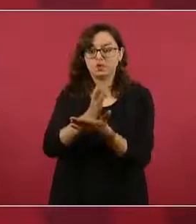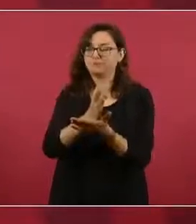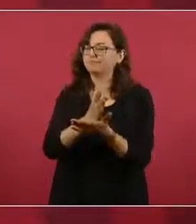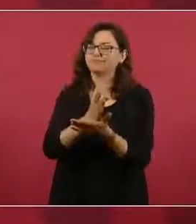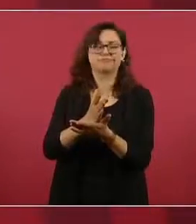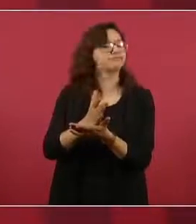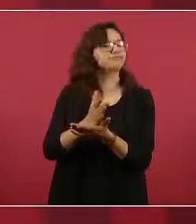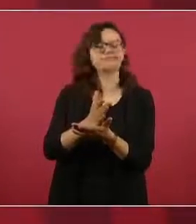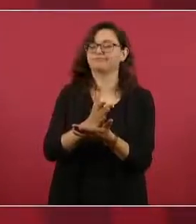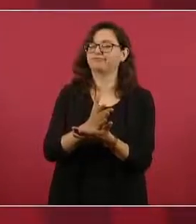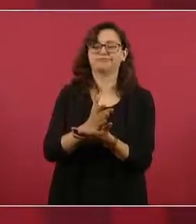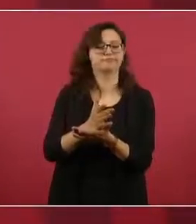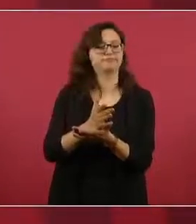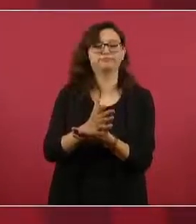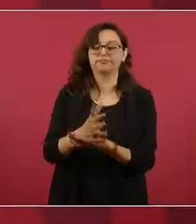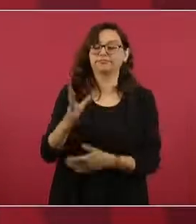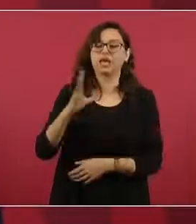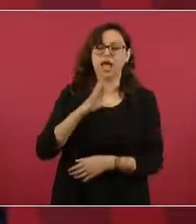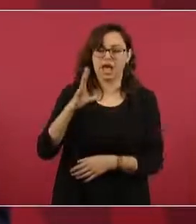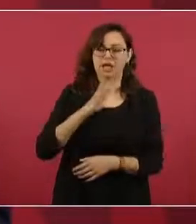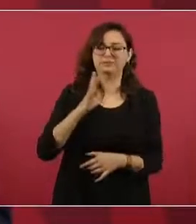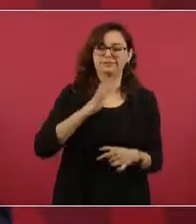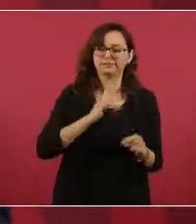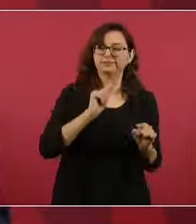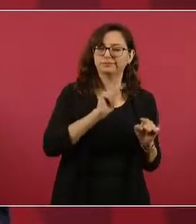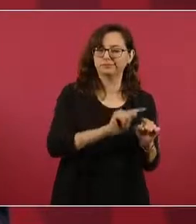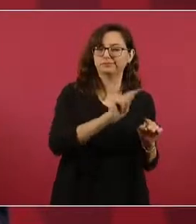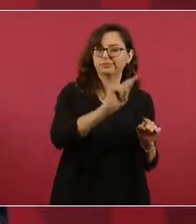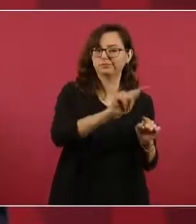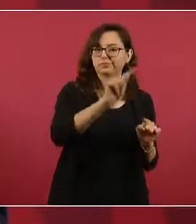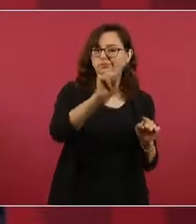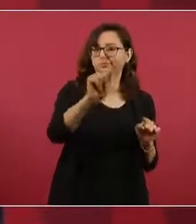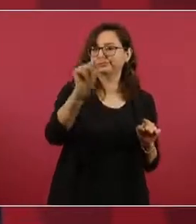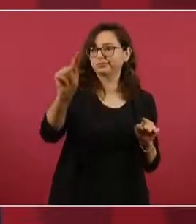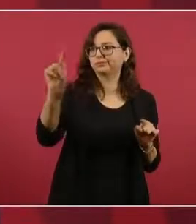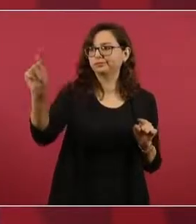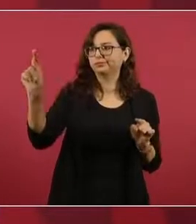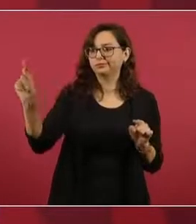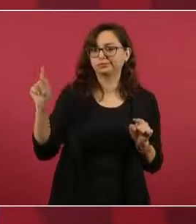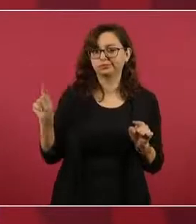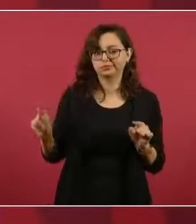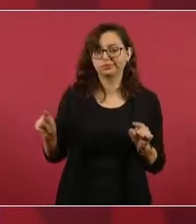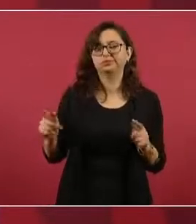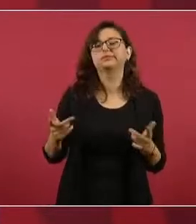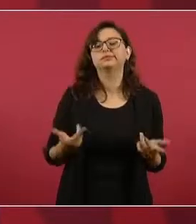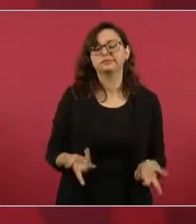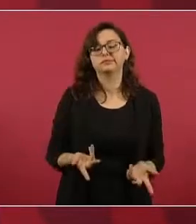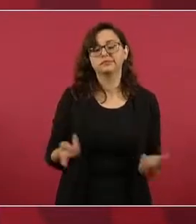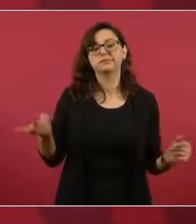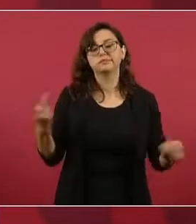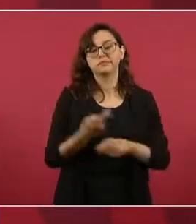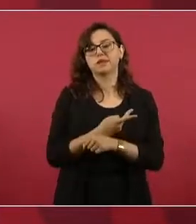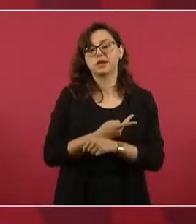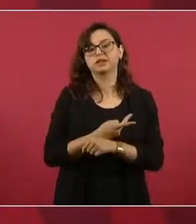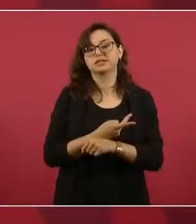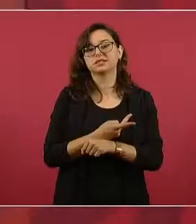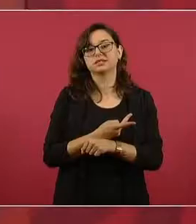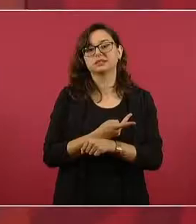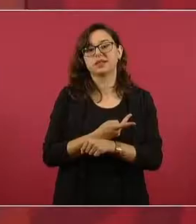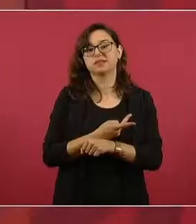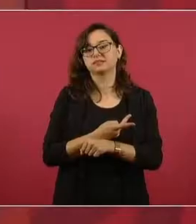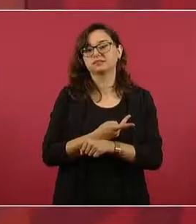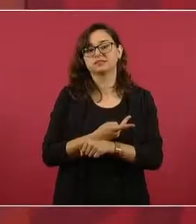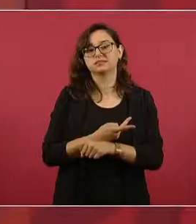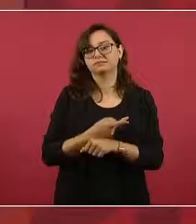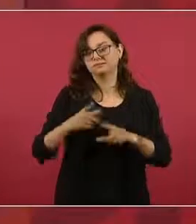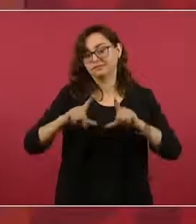es lo que ha descompuesto bastante toda